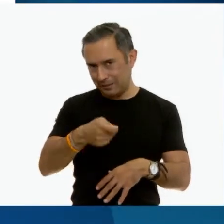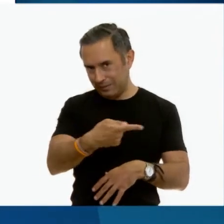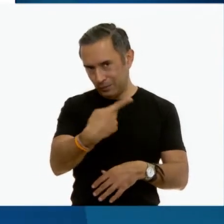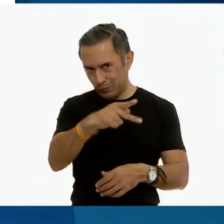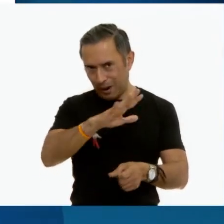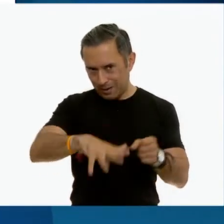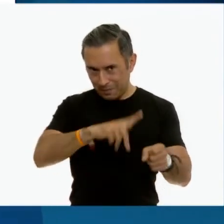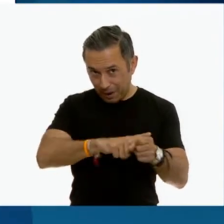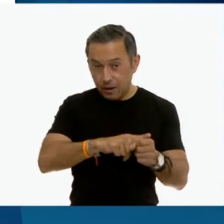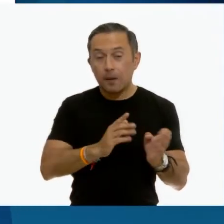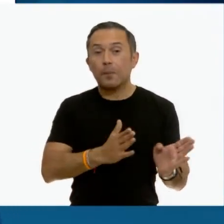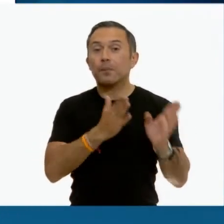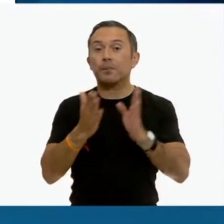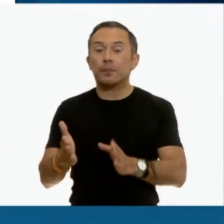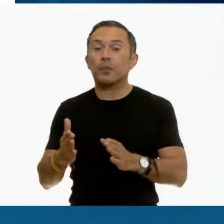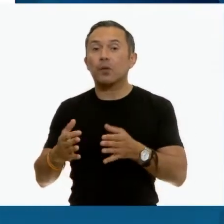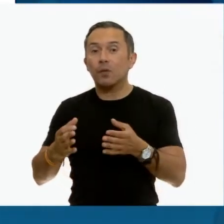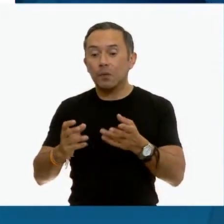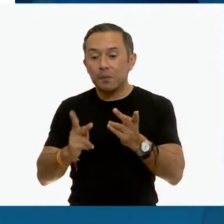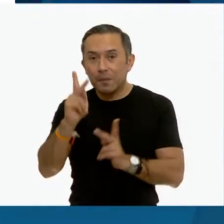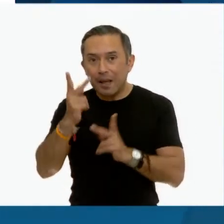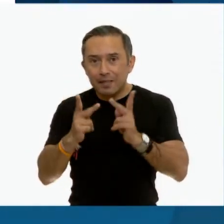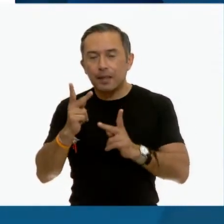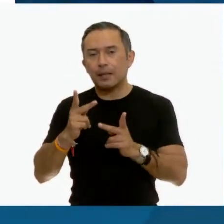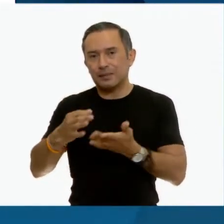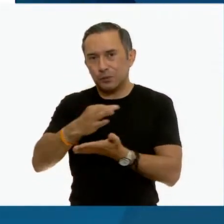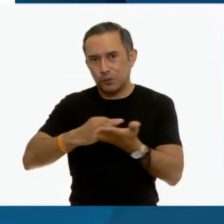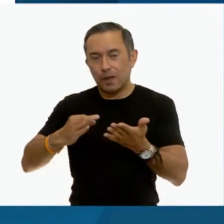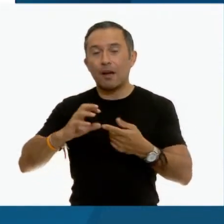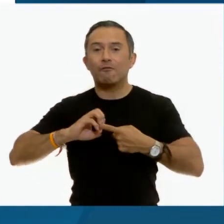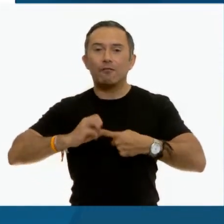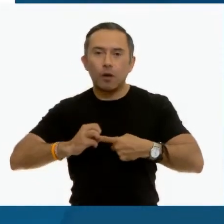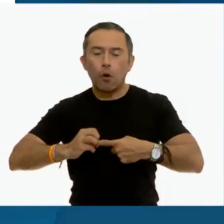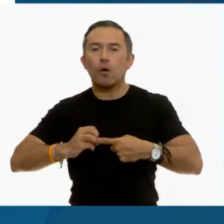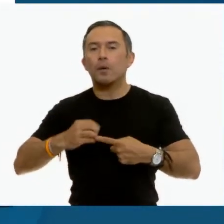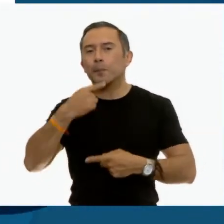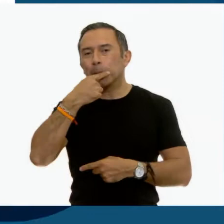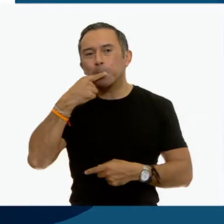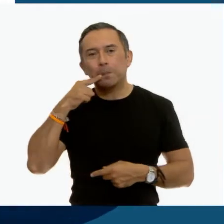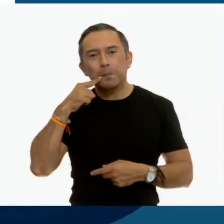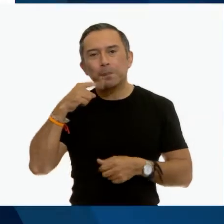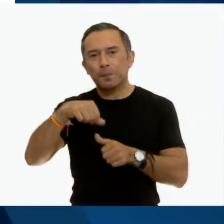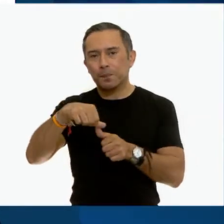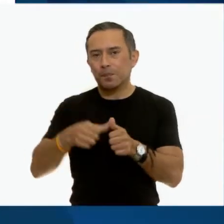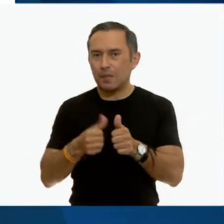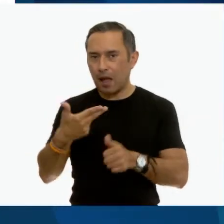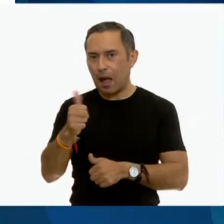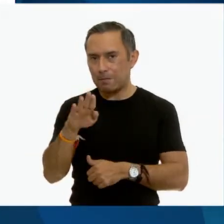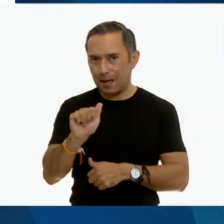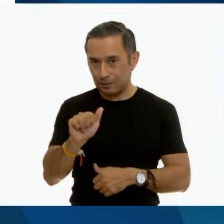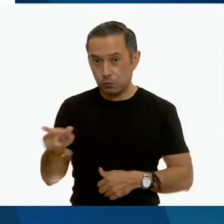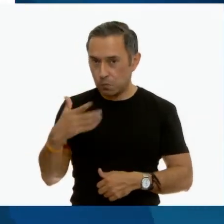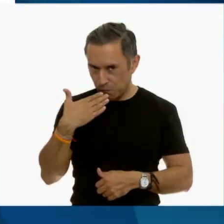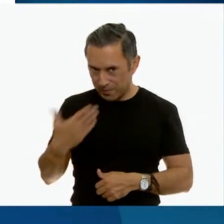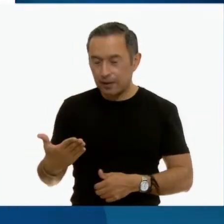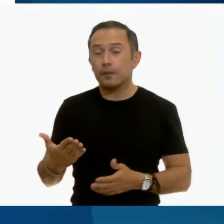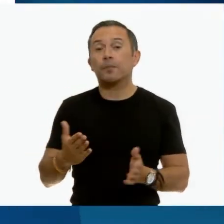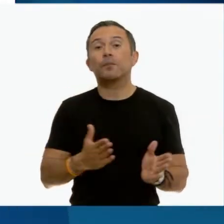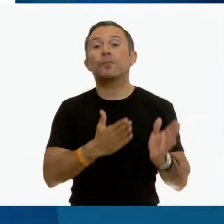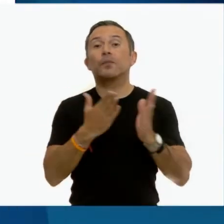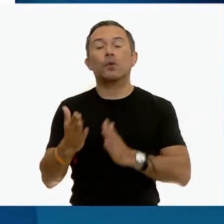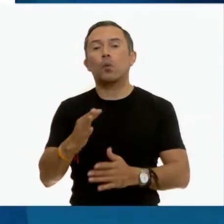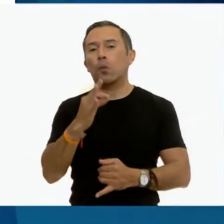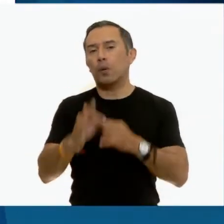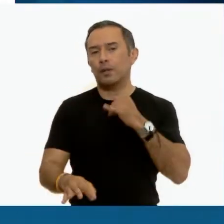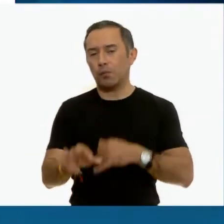y en las leguminosas están los frijoles y las habas. Muy bien. Y finalmente tenemos el tercer grupo, que es el de